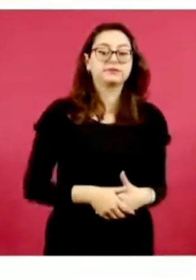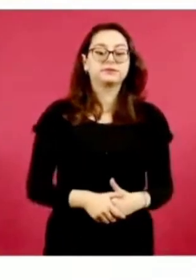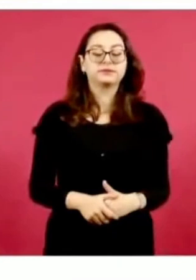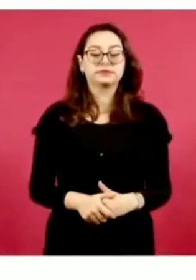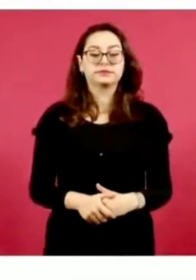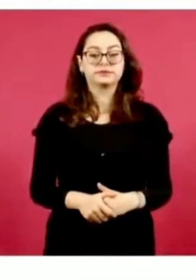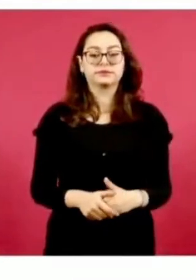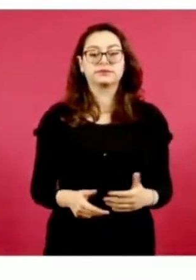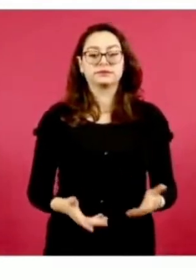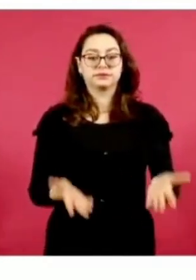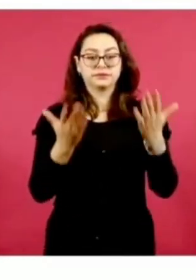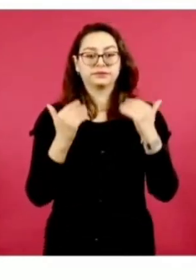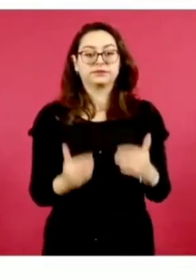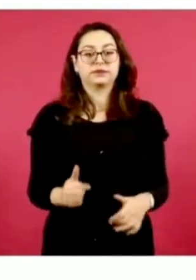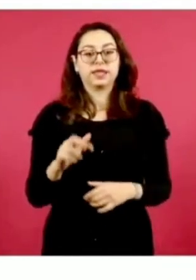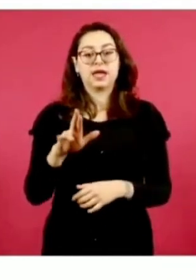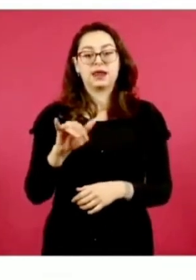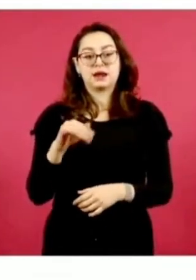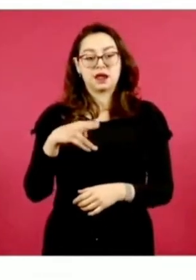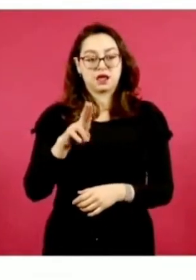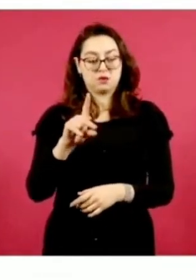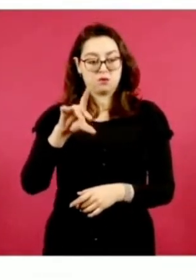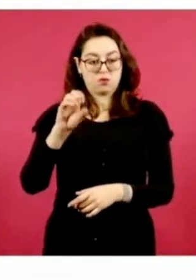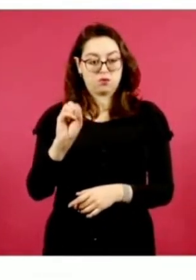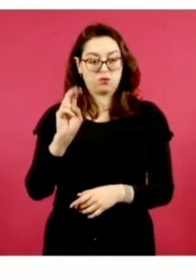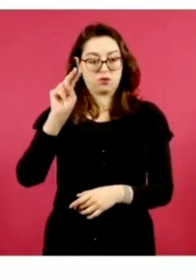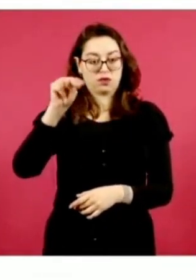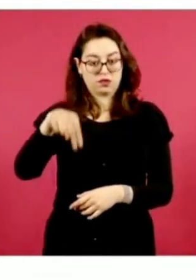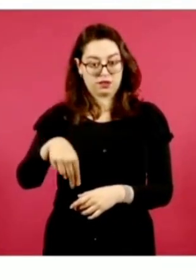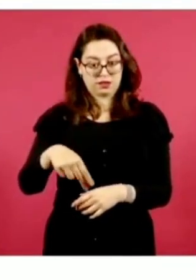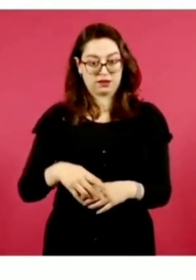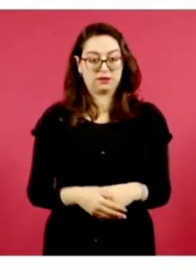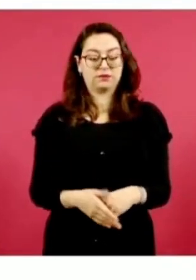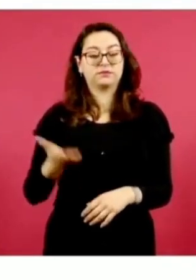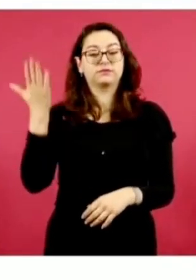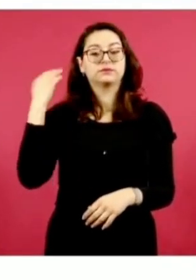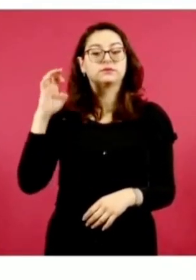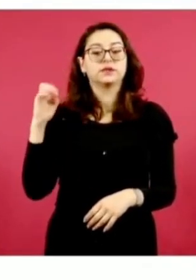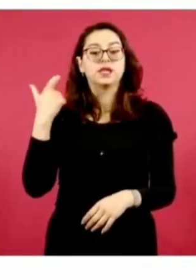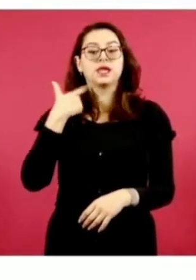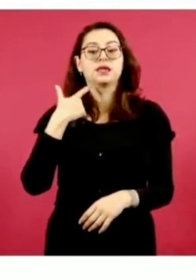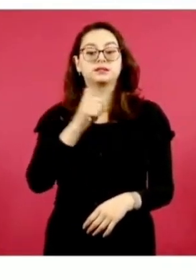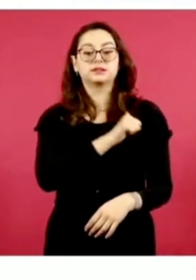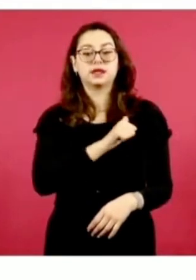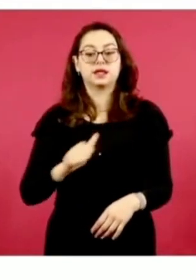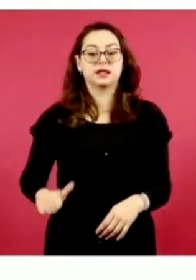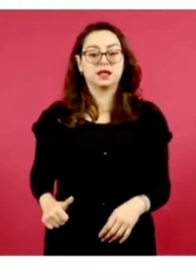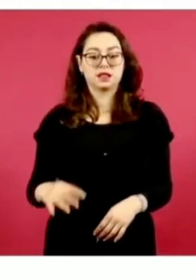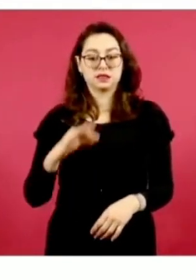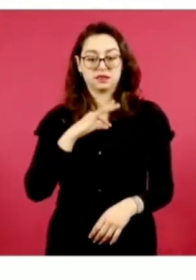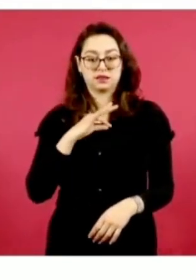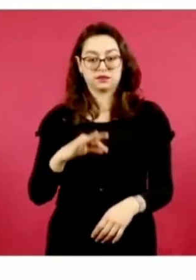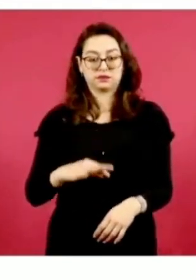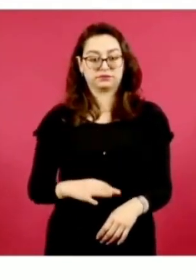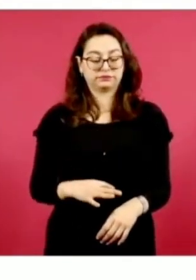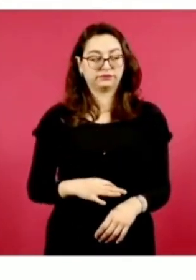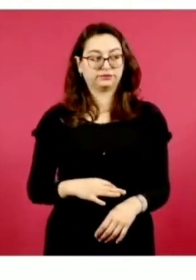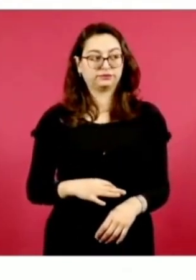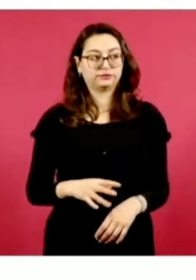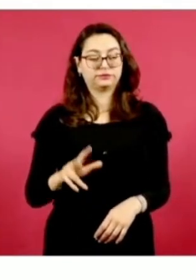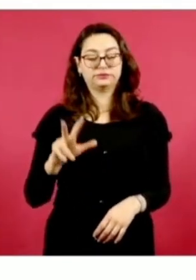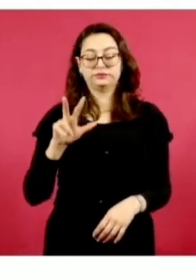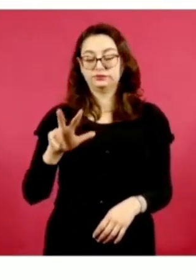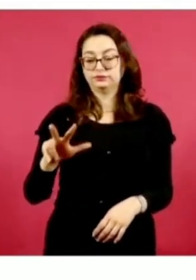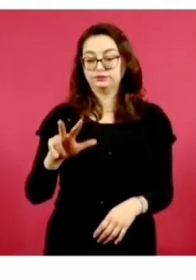Esta detención de Raimundo N., él fue alcalde de Toluca el 18 de enero de este